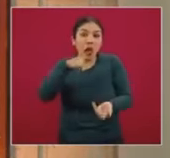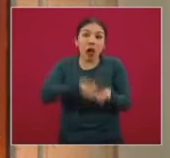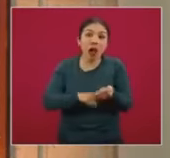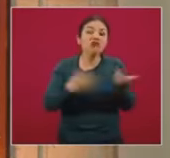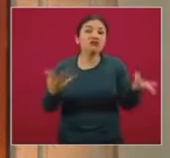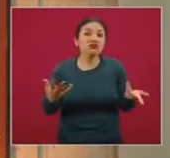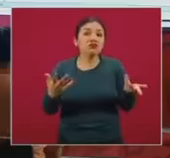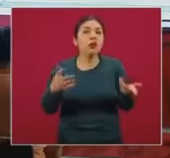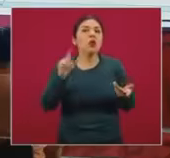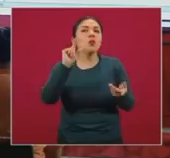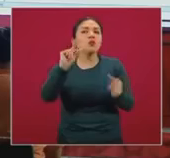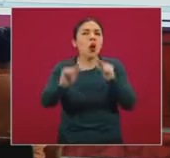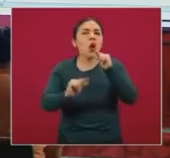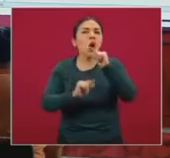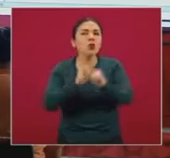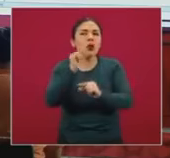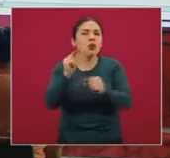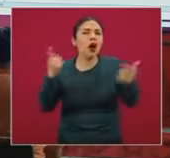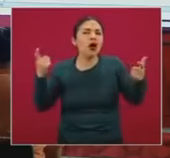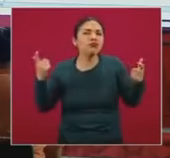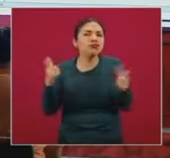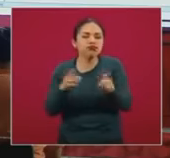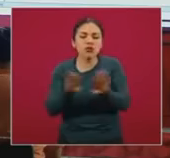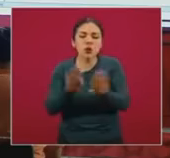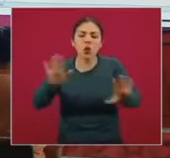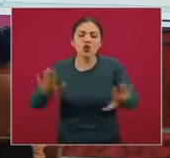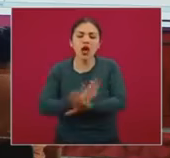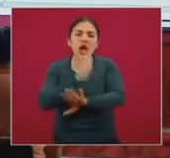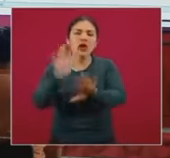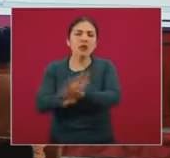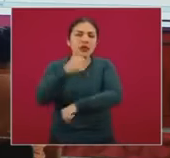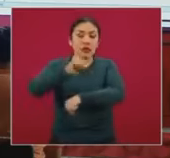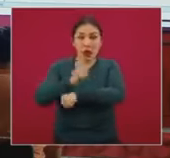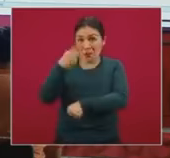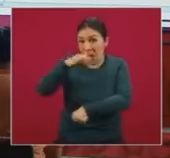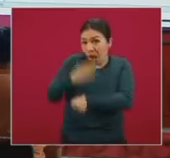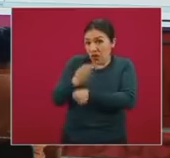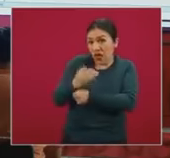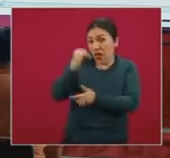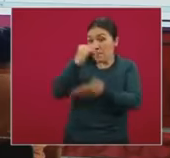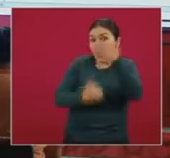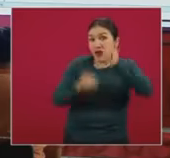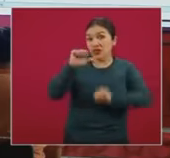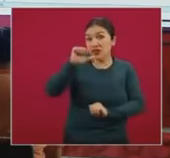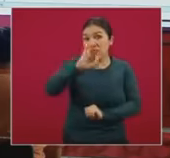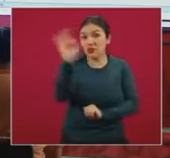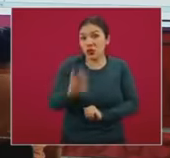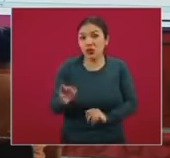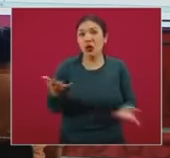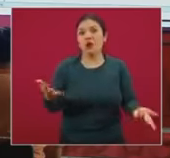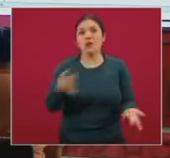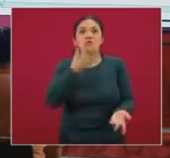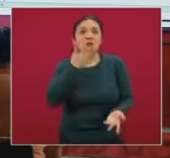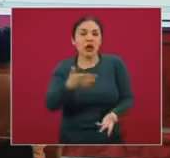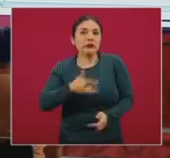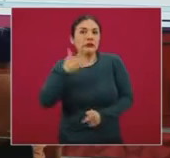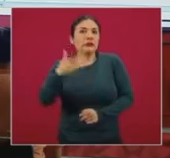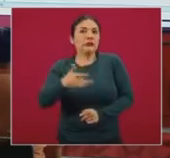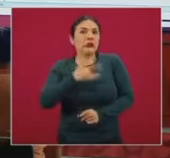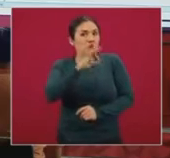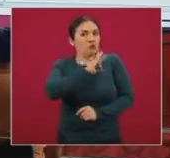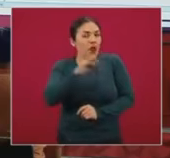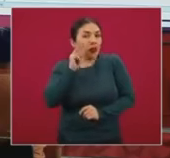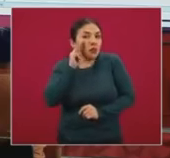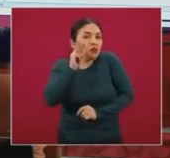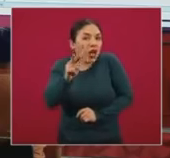recortándose mientras vamos avanzando en la semana, pero un menos 16% es un nivel que nos da una buena perspectiva para